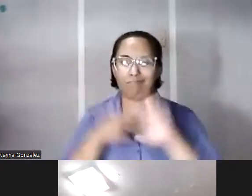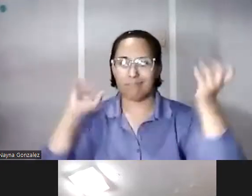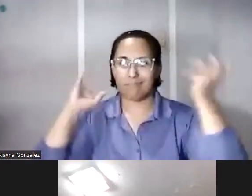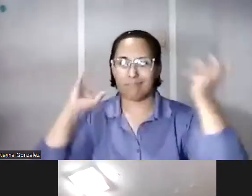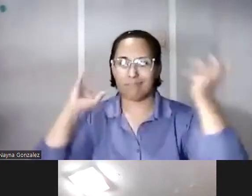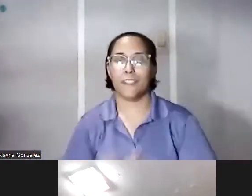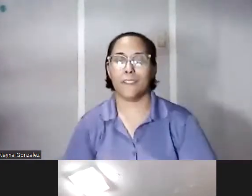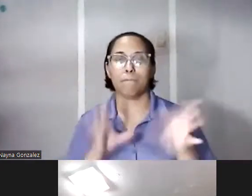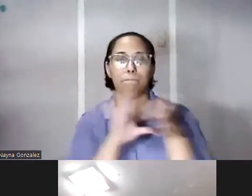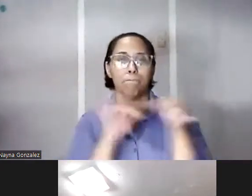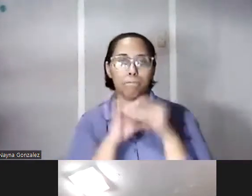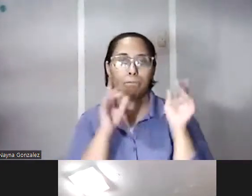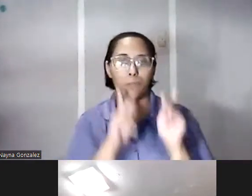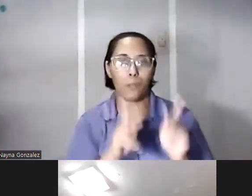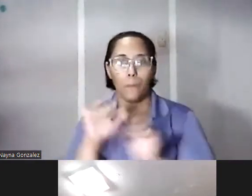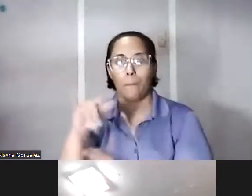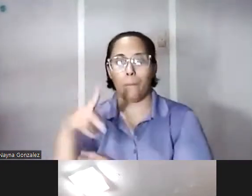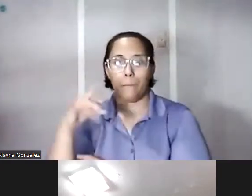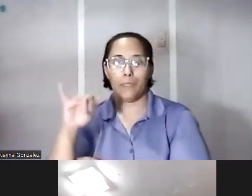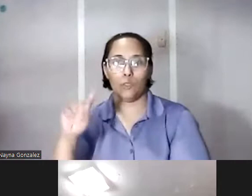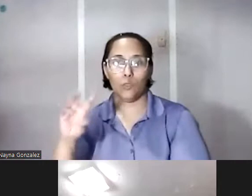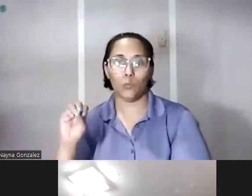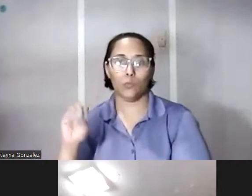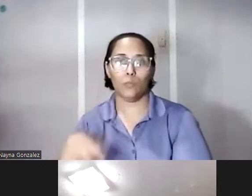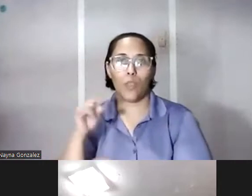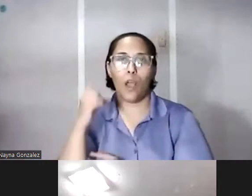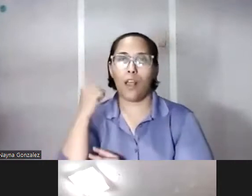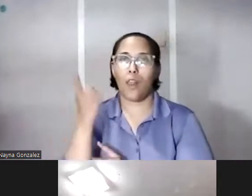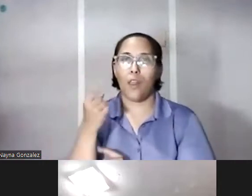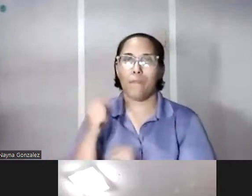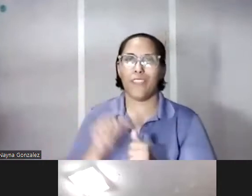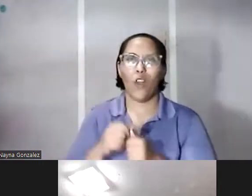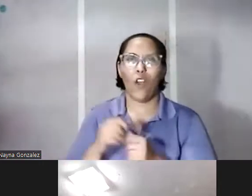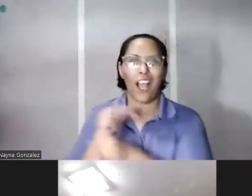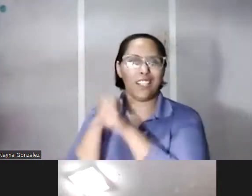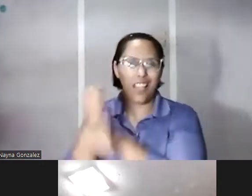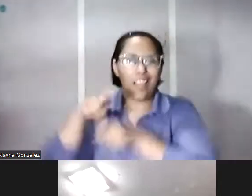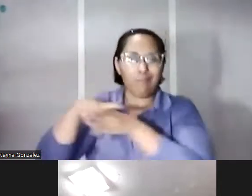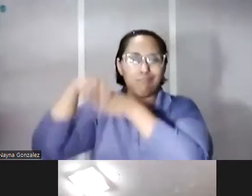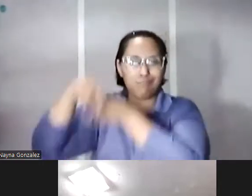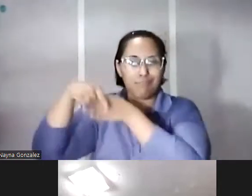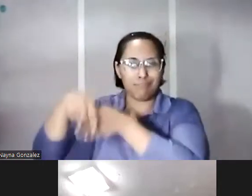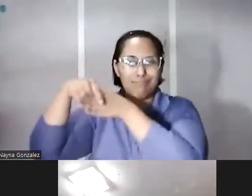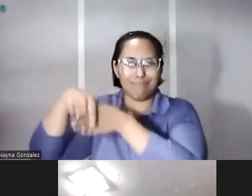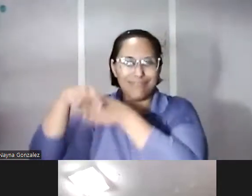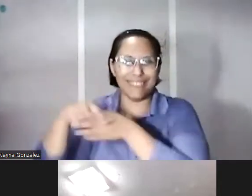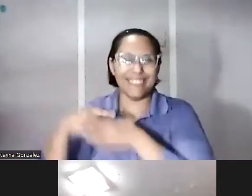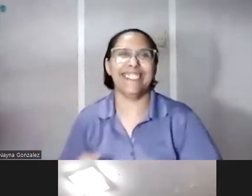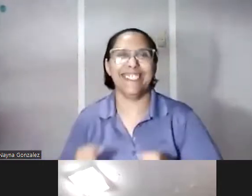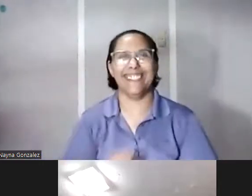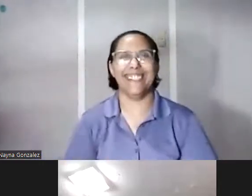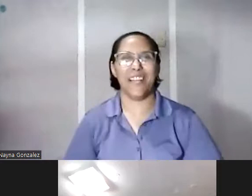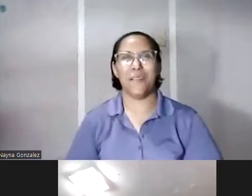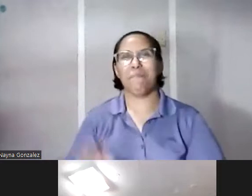comenta la persona sobre Pito Rivera Monge que solamente lo recuerda en las carreras de caballo sí pero él también sí sí pero